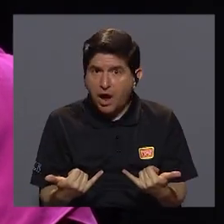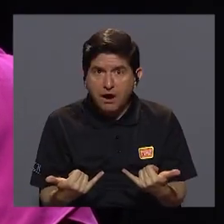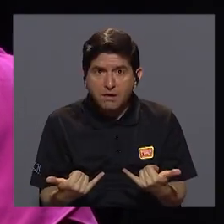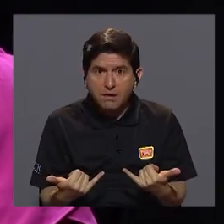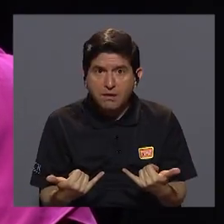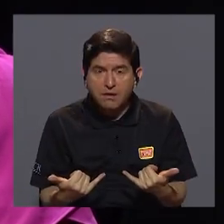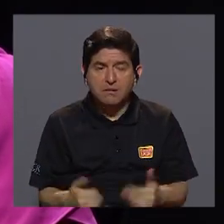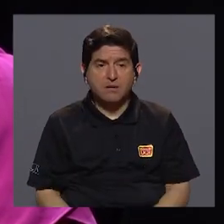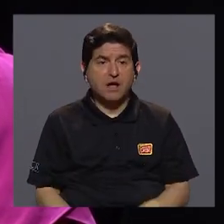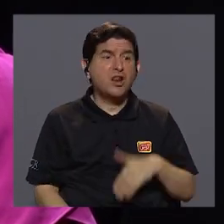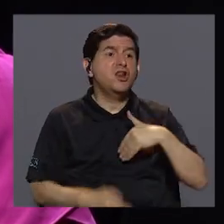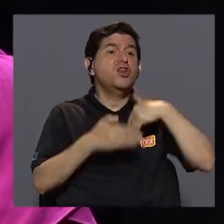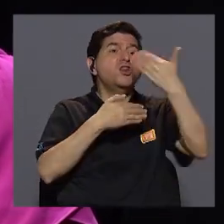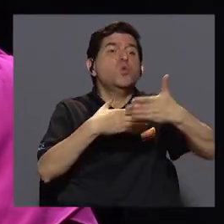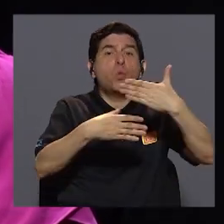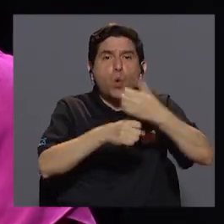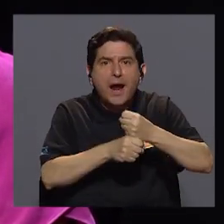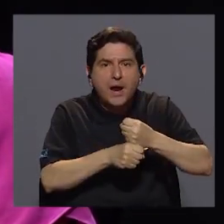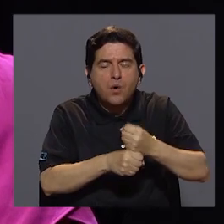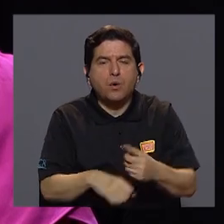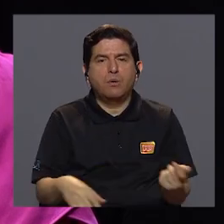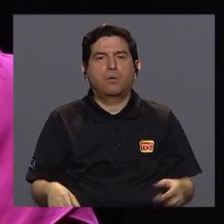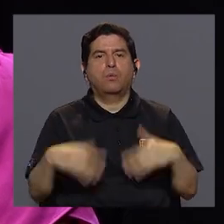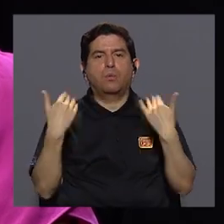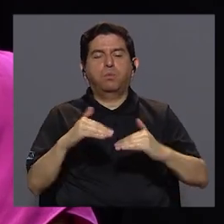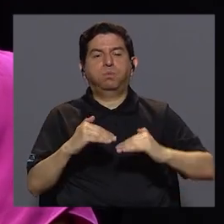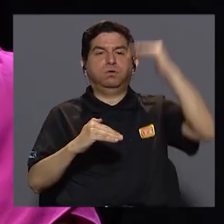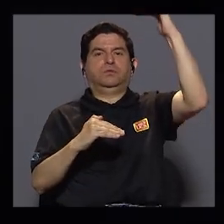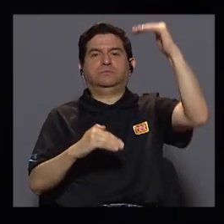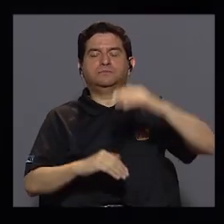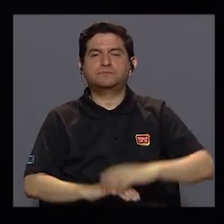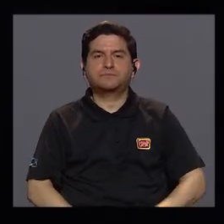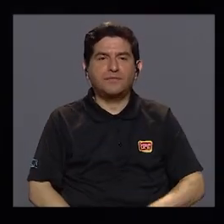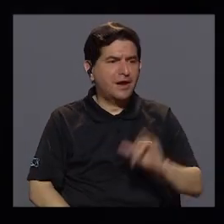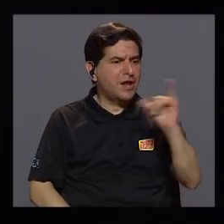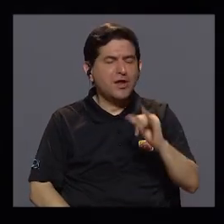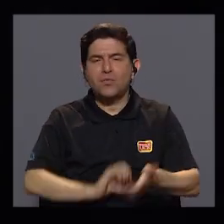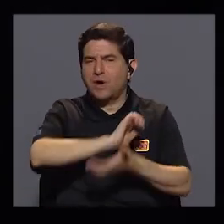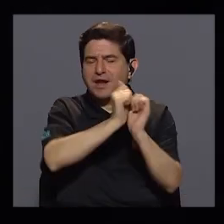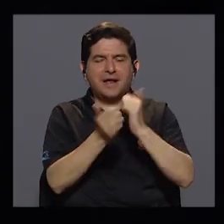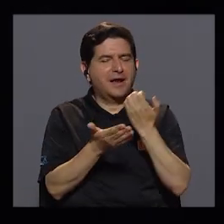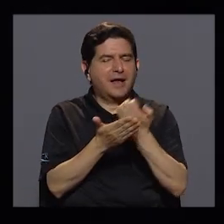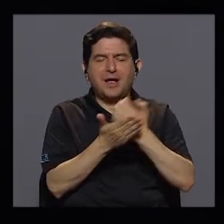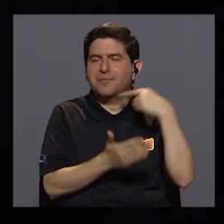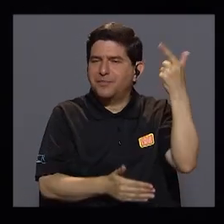costo de tomarlas después va a ser muchísimo más alto, ¿verdad? Igual que la reforma fiscal.